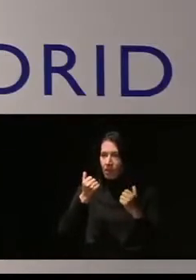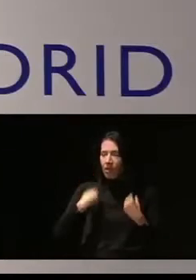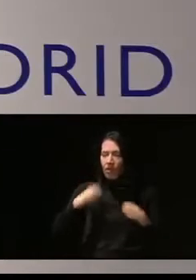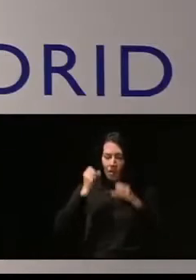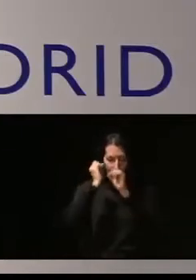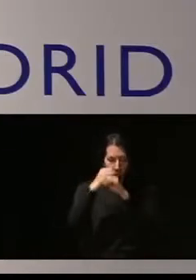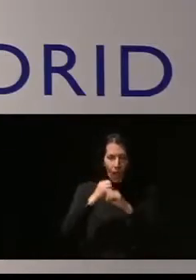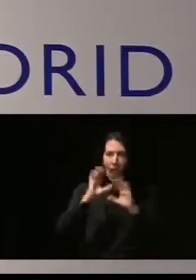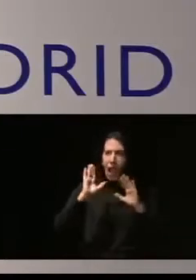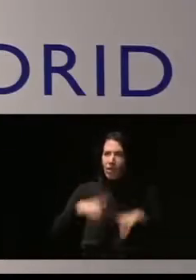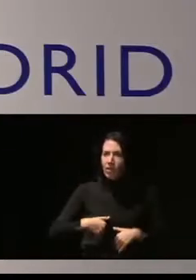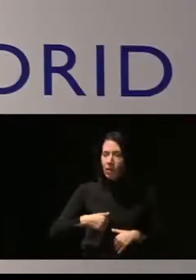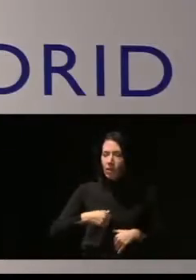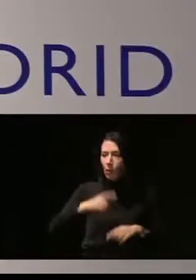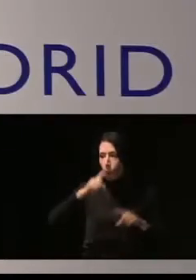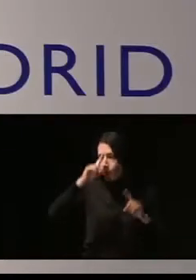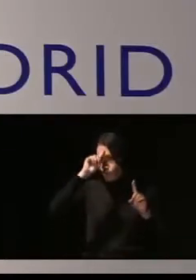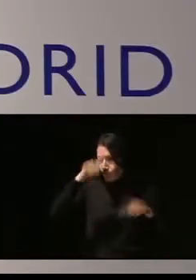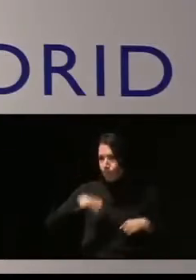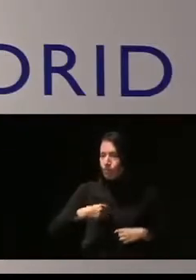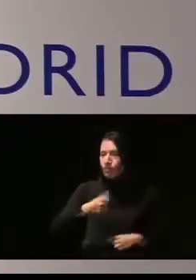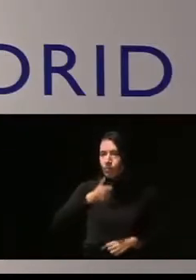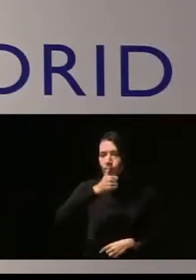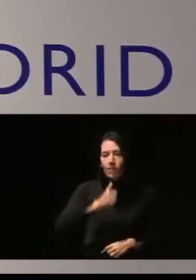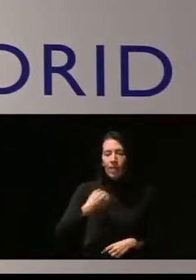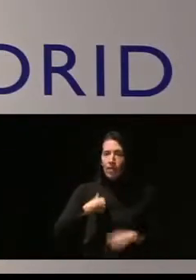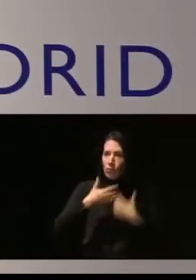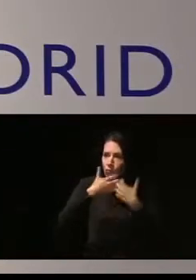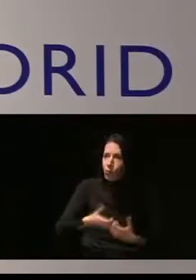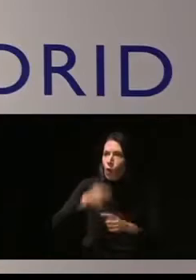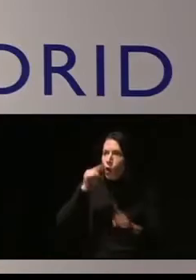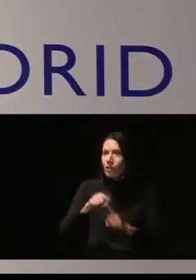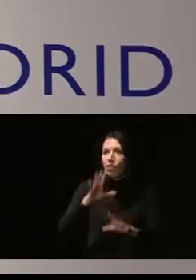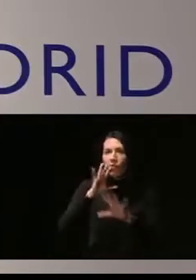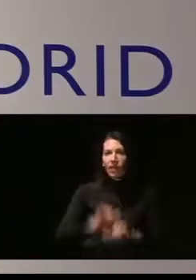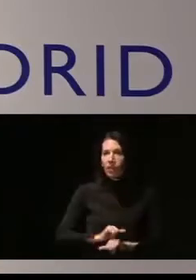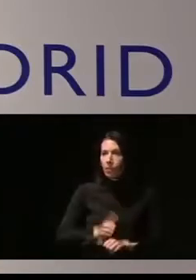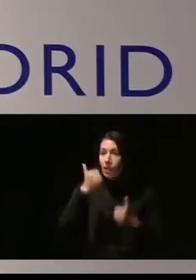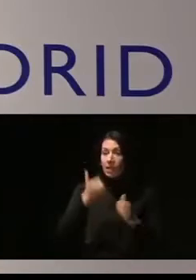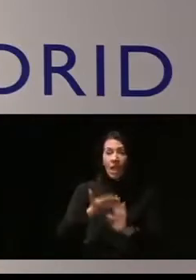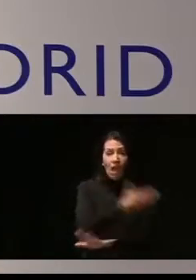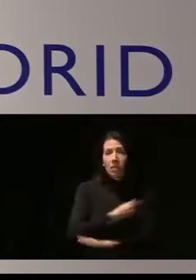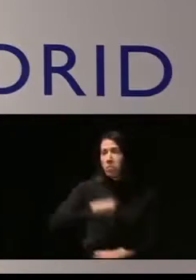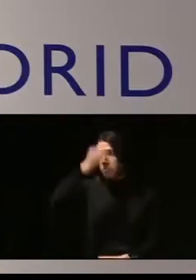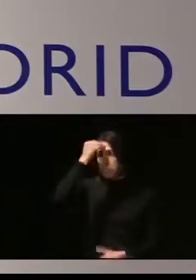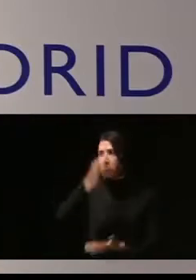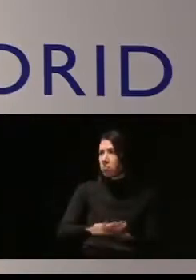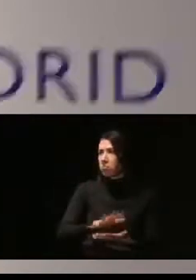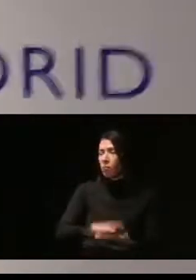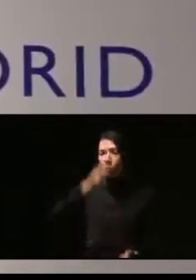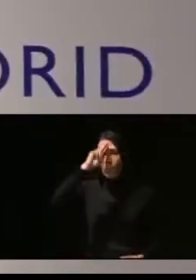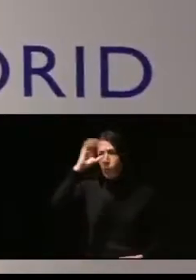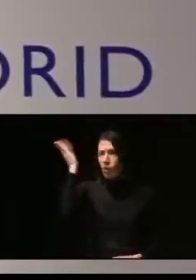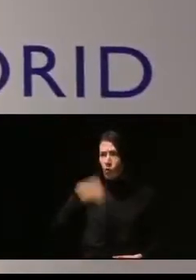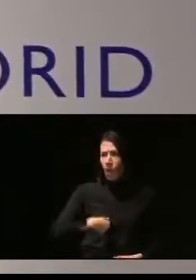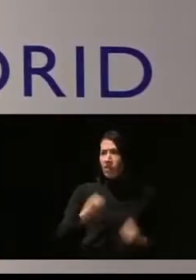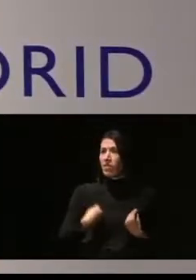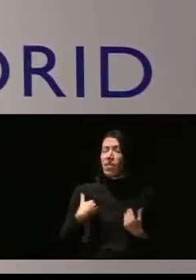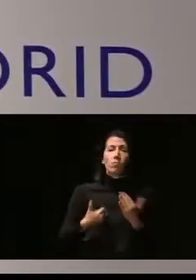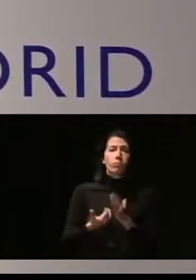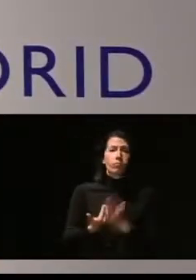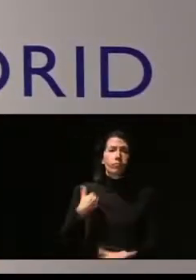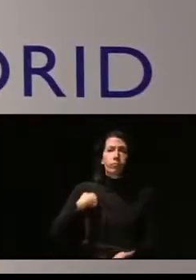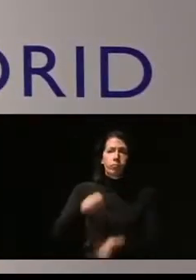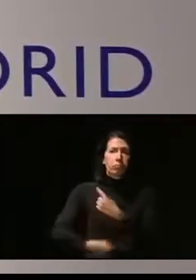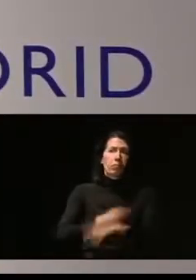a luchar por ser feliz y trabajar por ser más feliz cuando antes esto no le preocupaba. Estaba un poco en el día a día, ¿verdad?